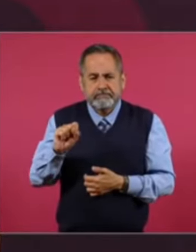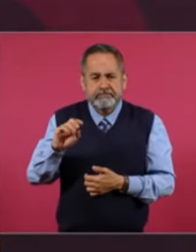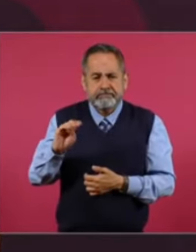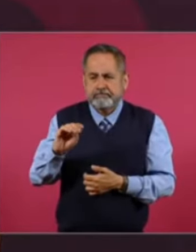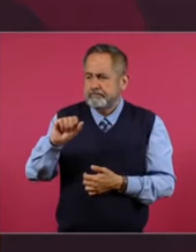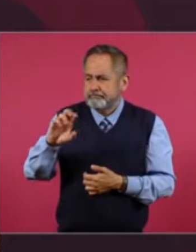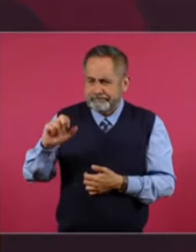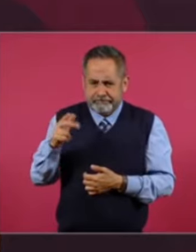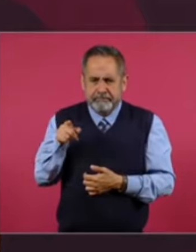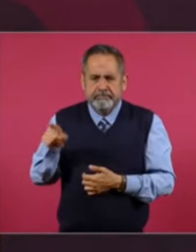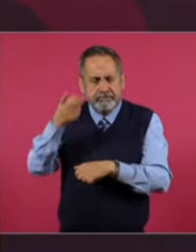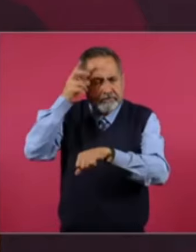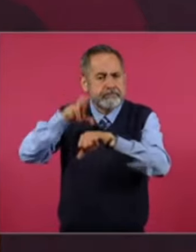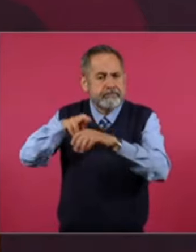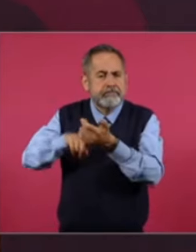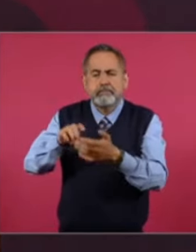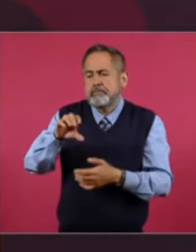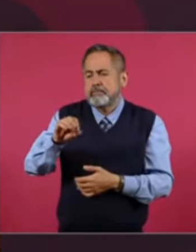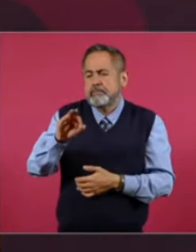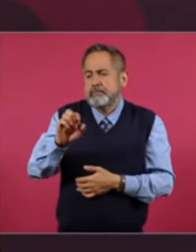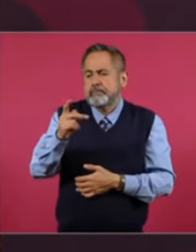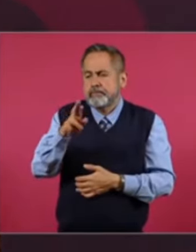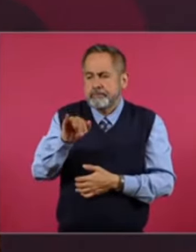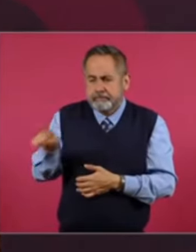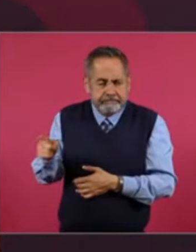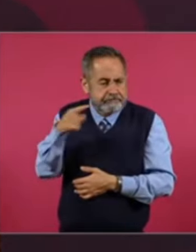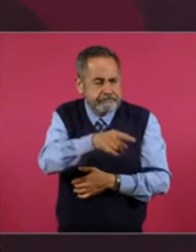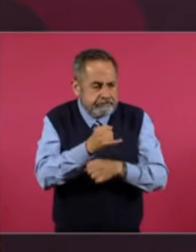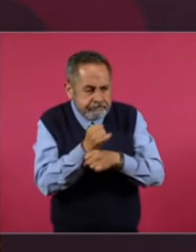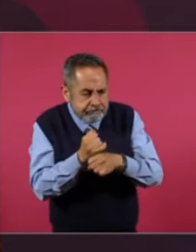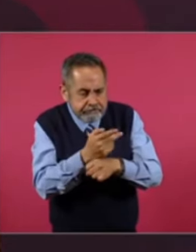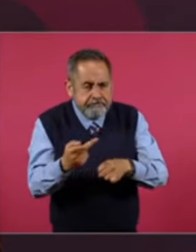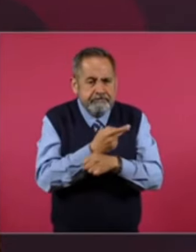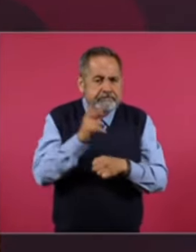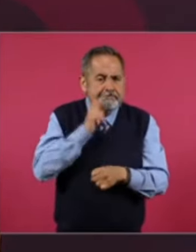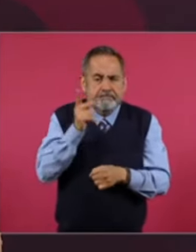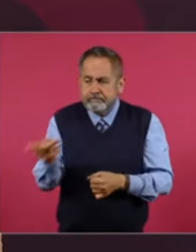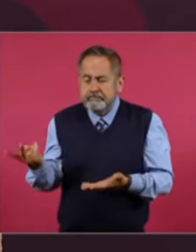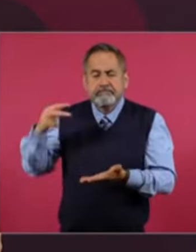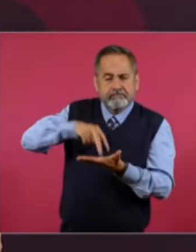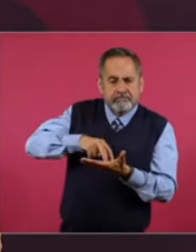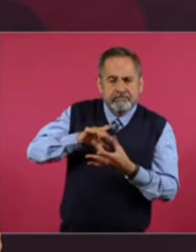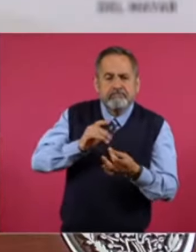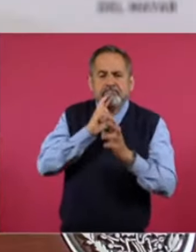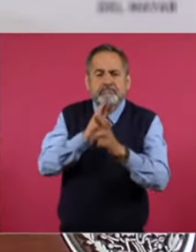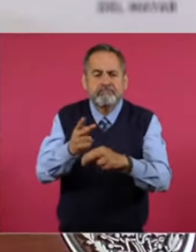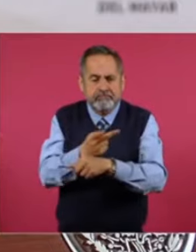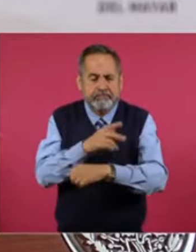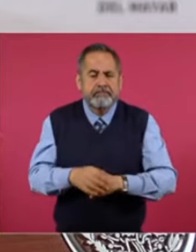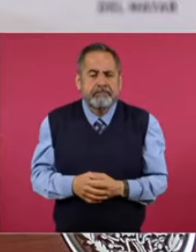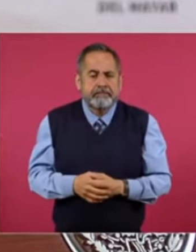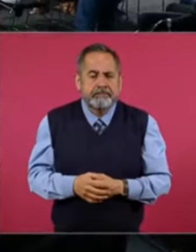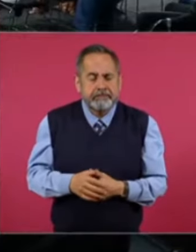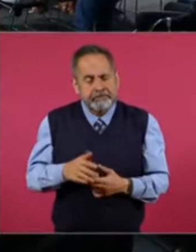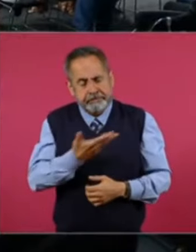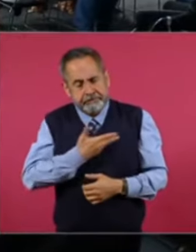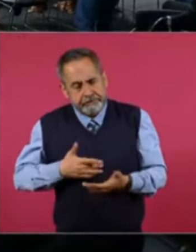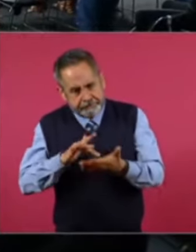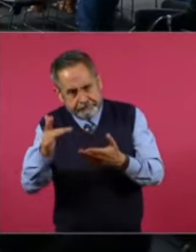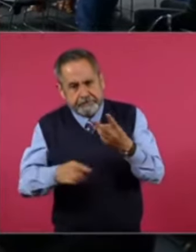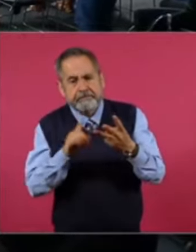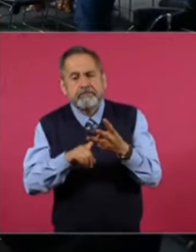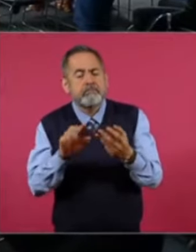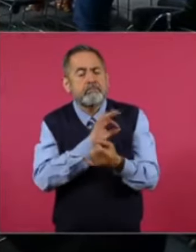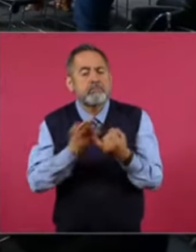Que es el director de Cofepris. Para que haga la investigación. Y se presente aquí. El resultado. Muy bien. gracias. Ya por último. Presidente.